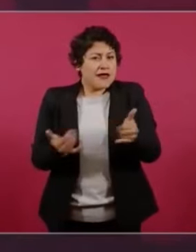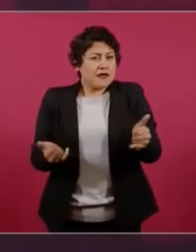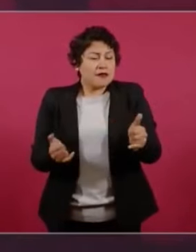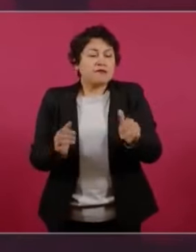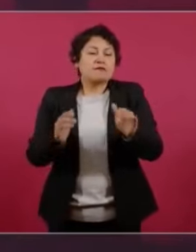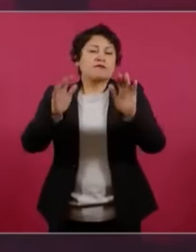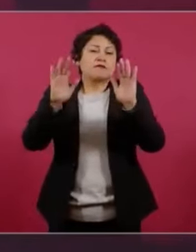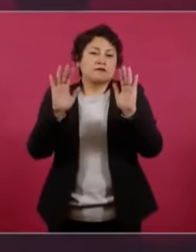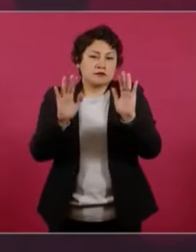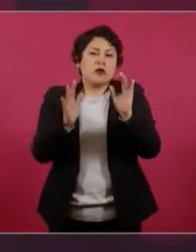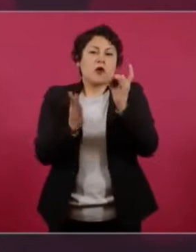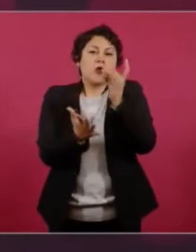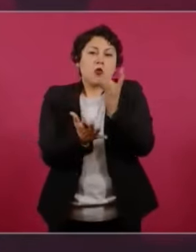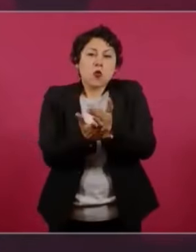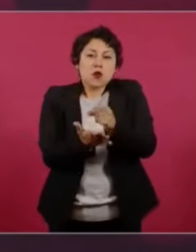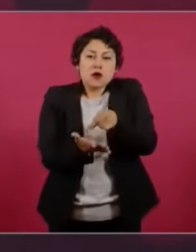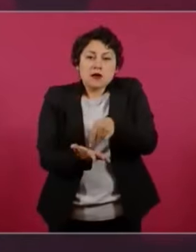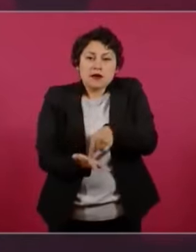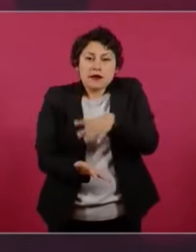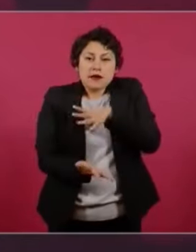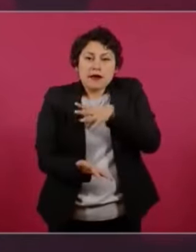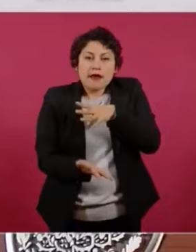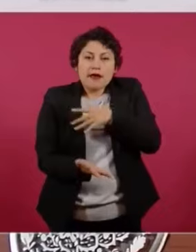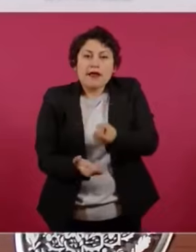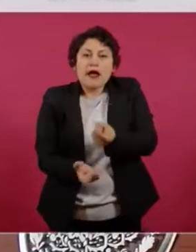versiones sin pruebas.